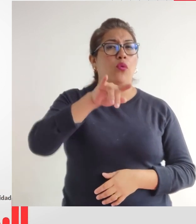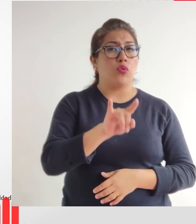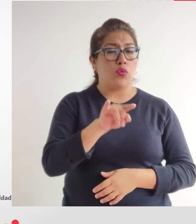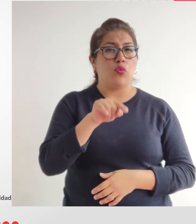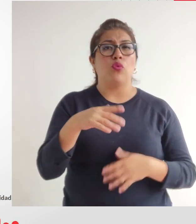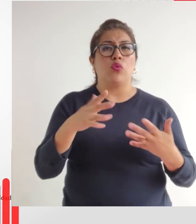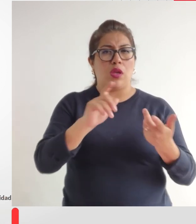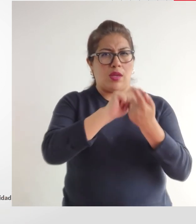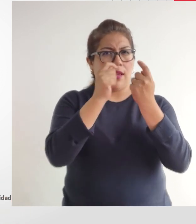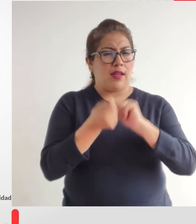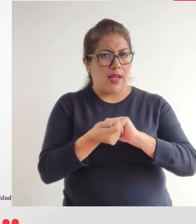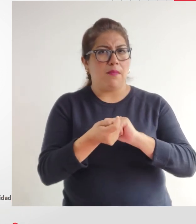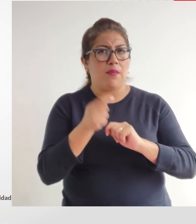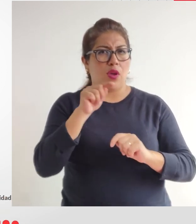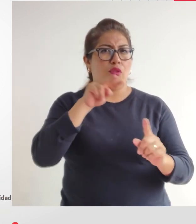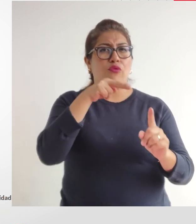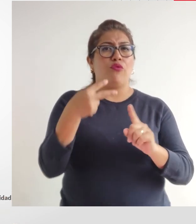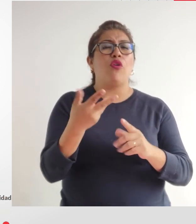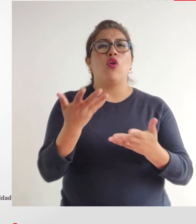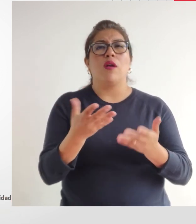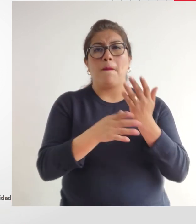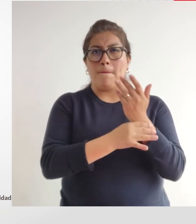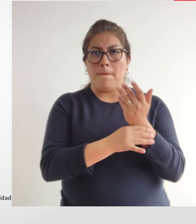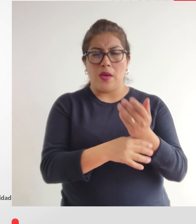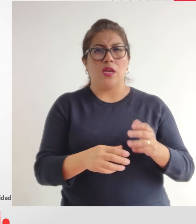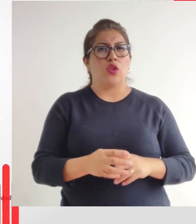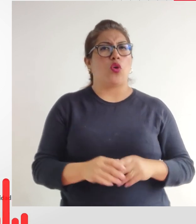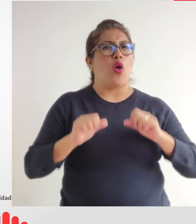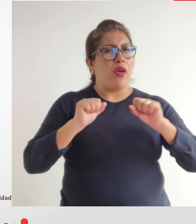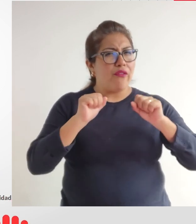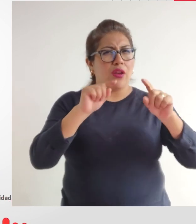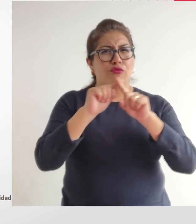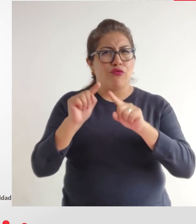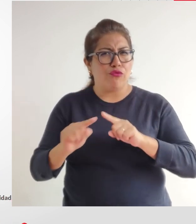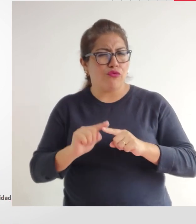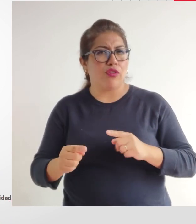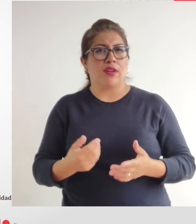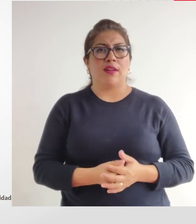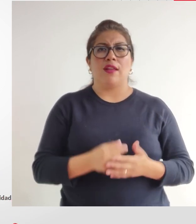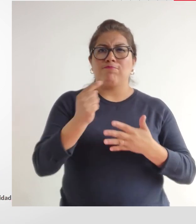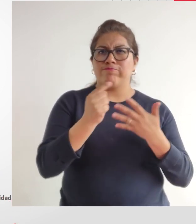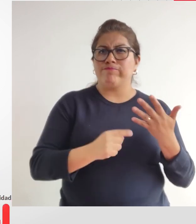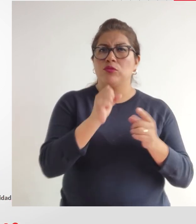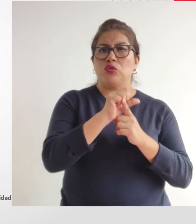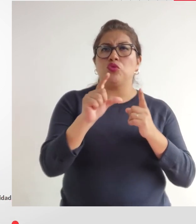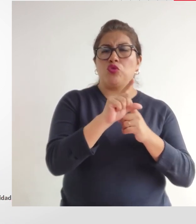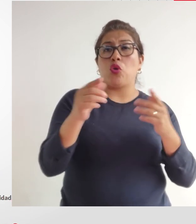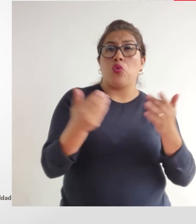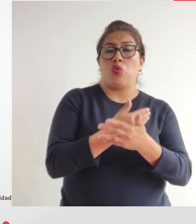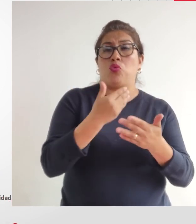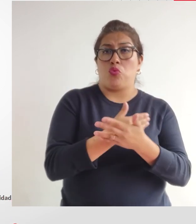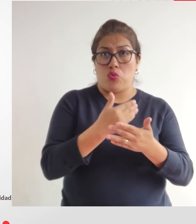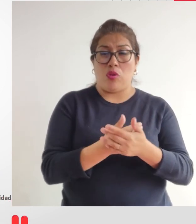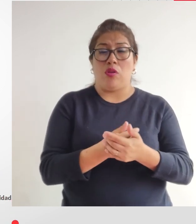cambia el enfoque médico rehabilitador anterior por un nuevo enfoque social y de